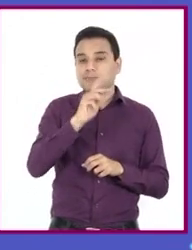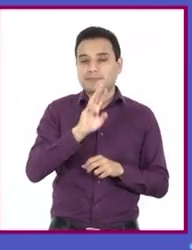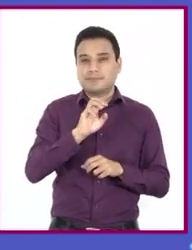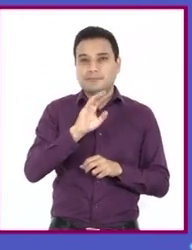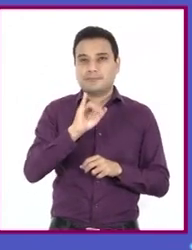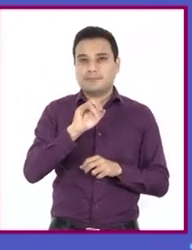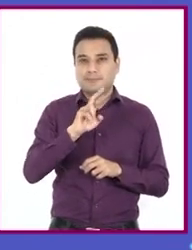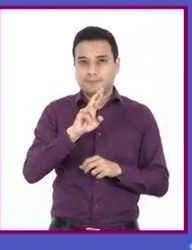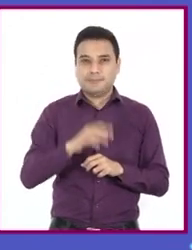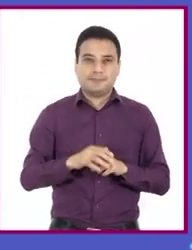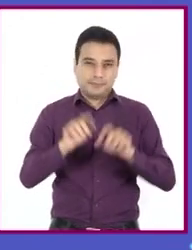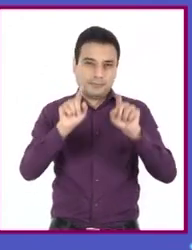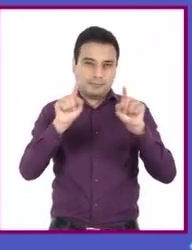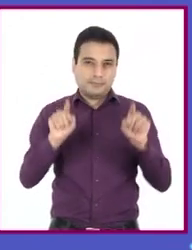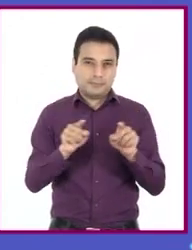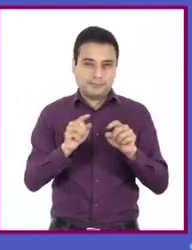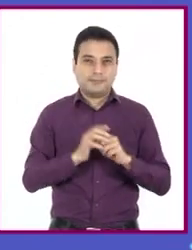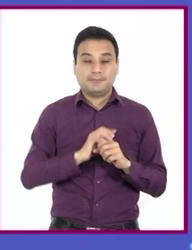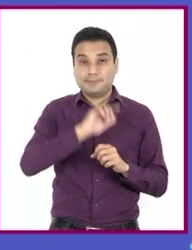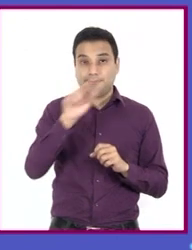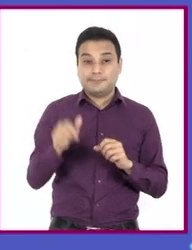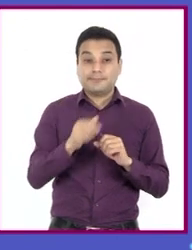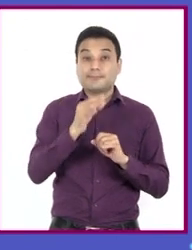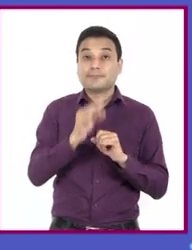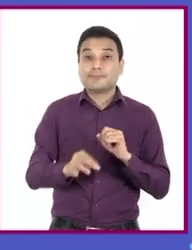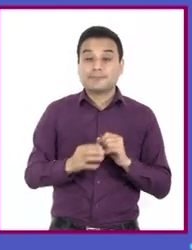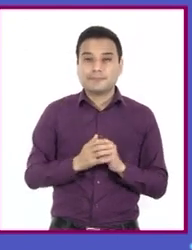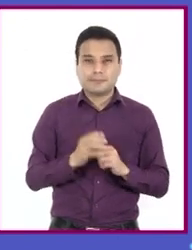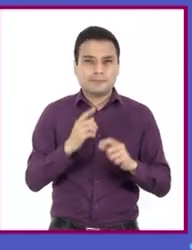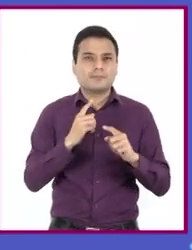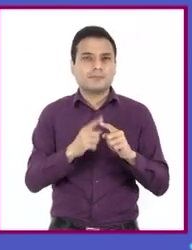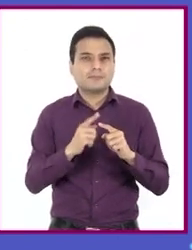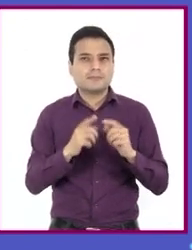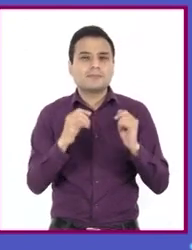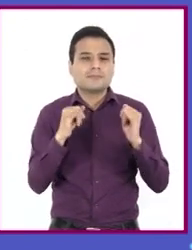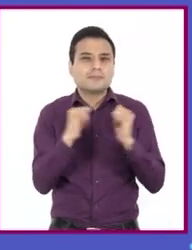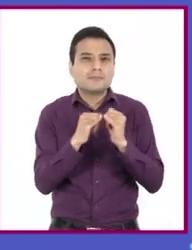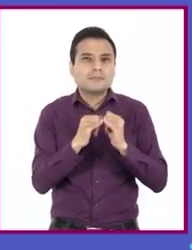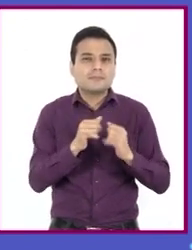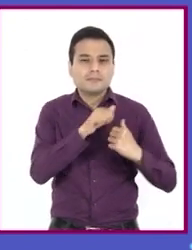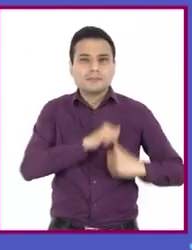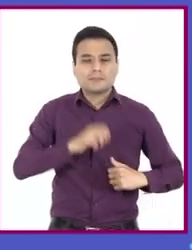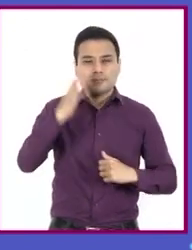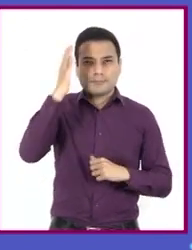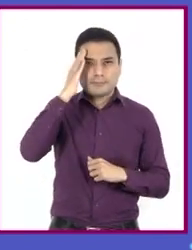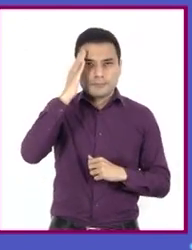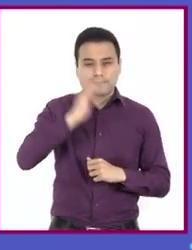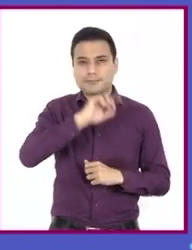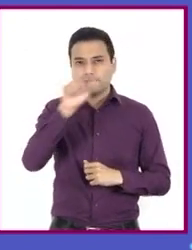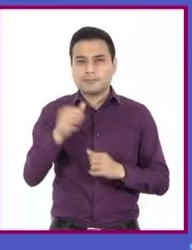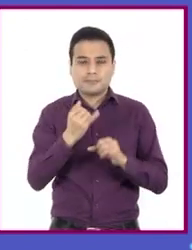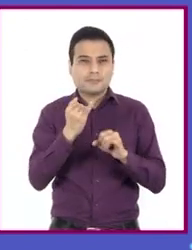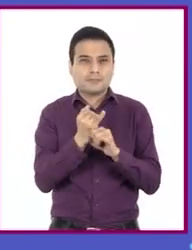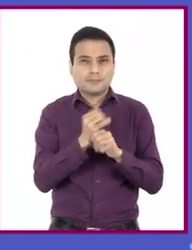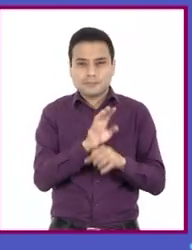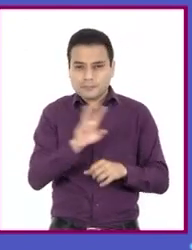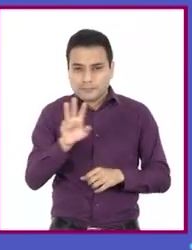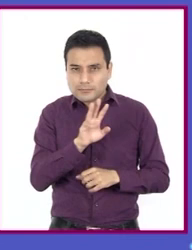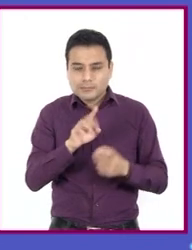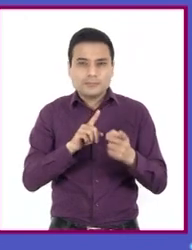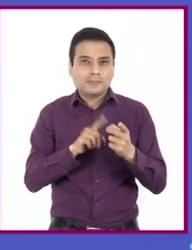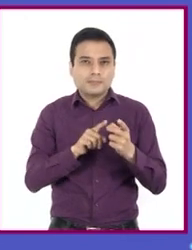entre corchetes. Por último, la institución que lo impartió y el sitio de internet donde se aloja el webinar.